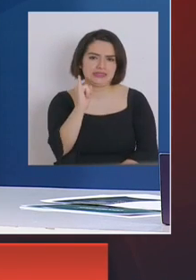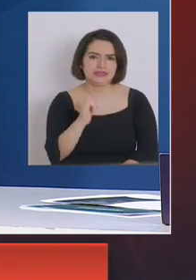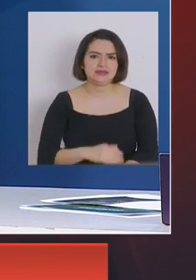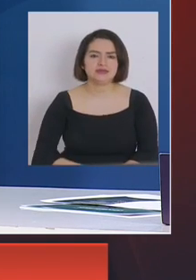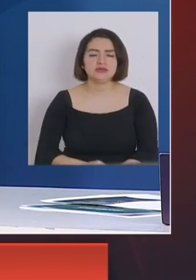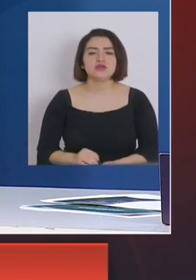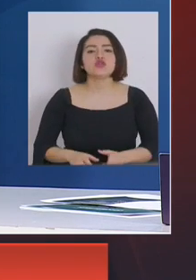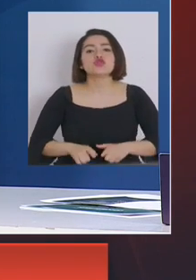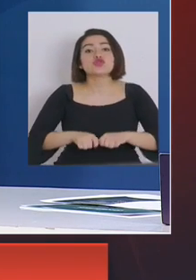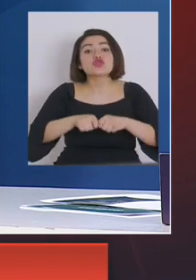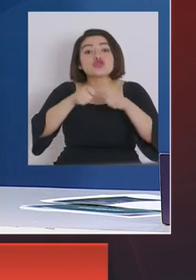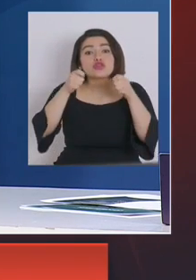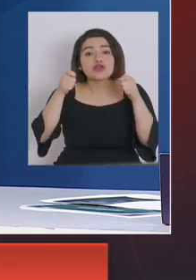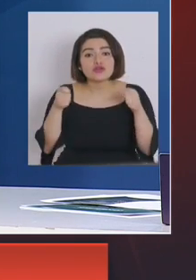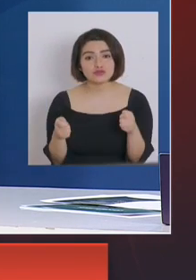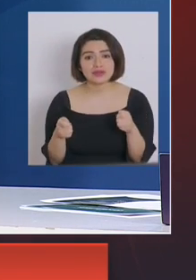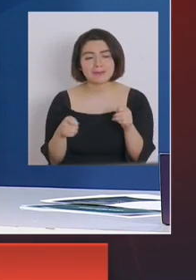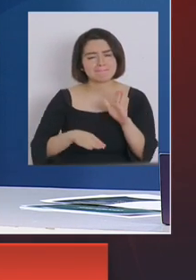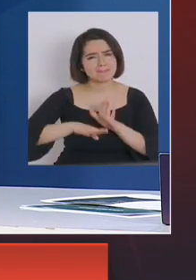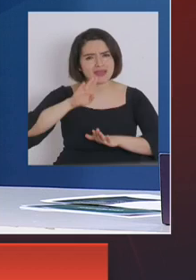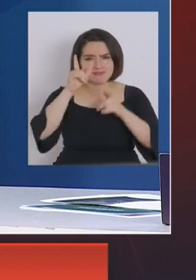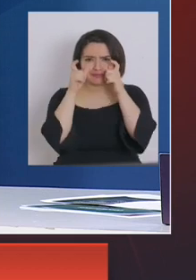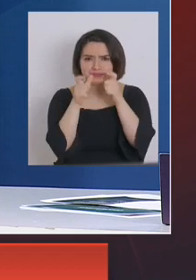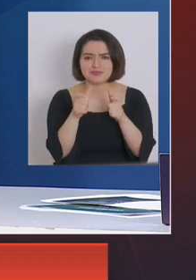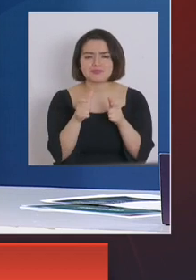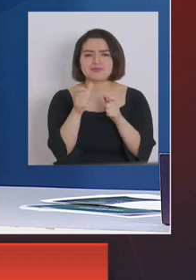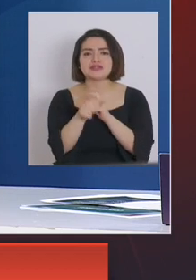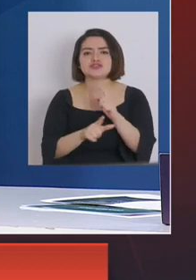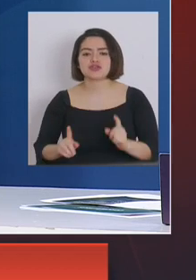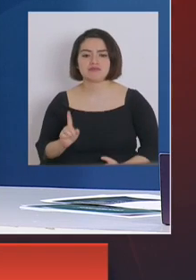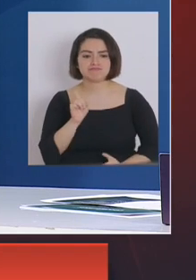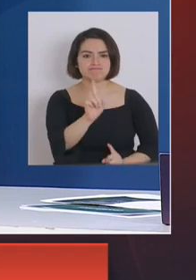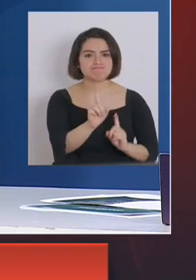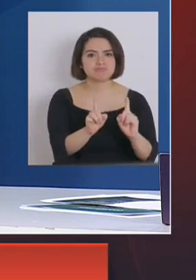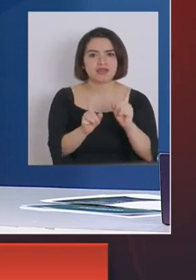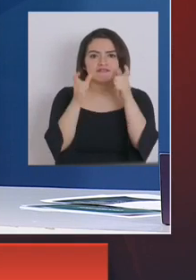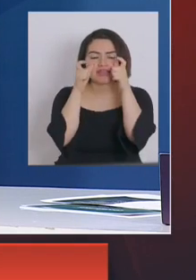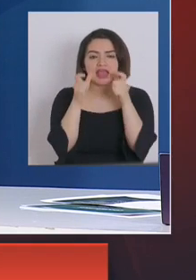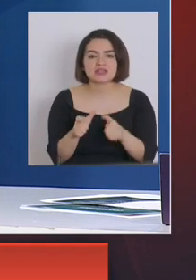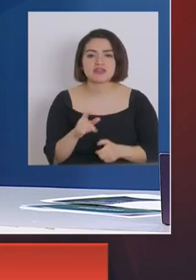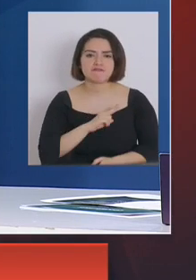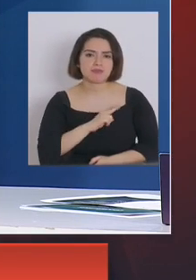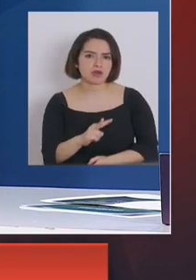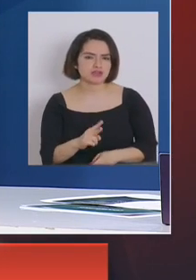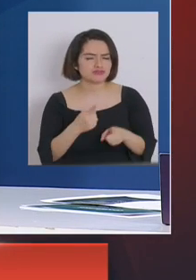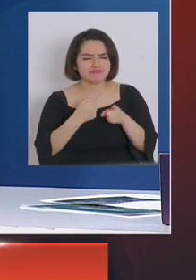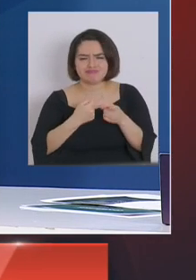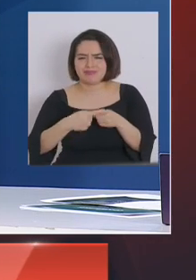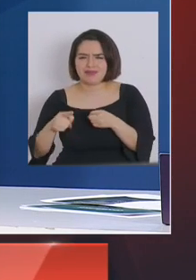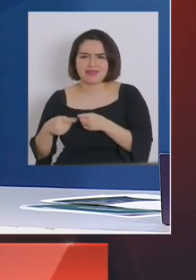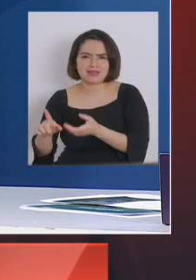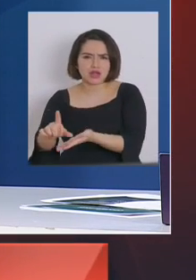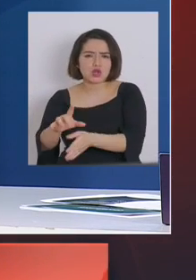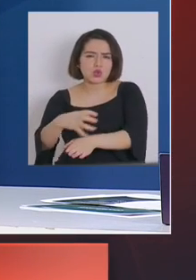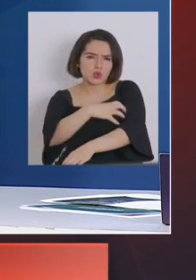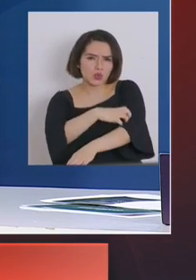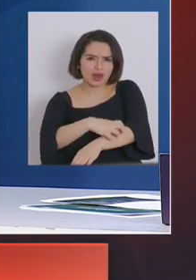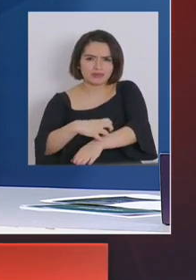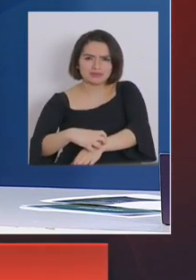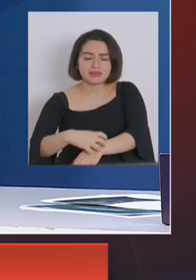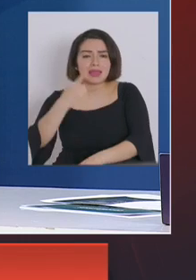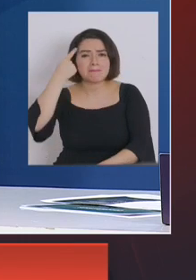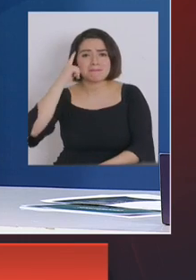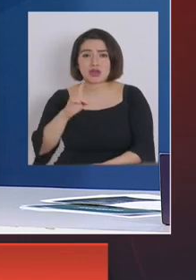duplicado el número de fiscalizadores en las regiones del Valparaíso, en todas partes, pero eso no basta para